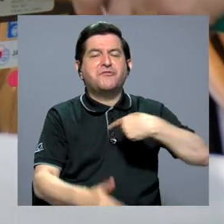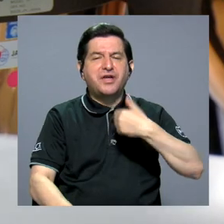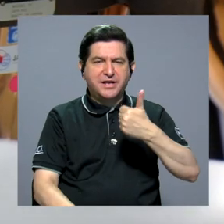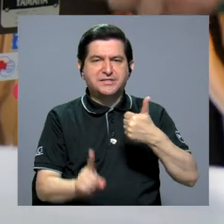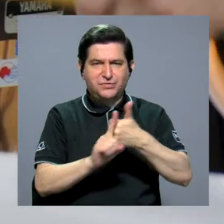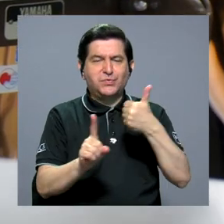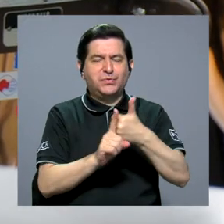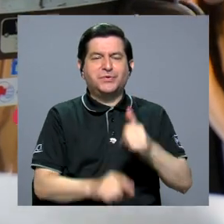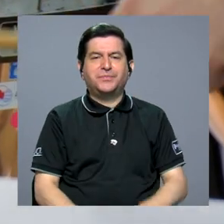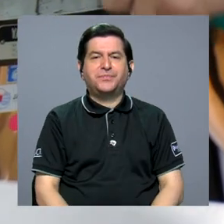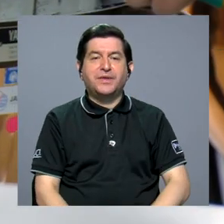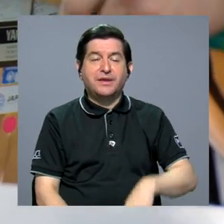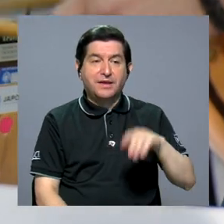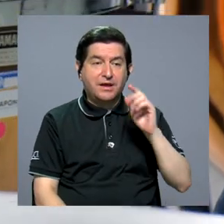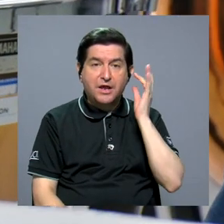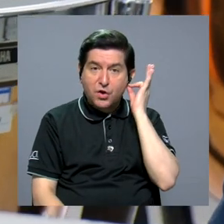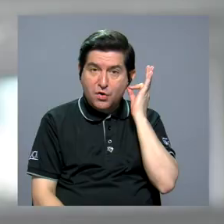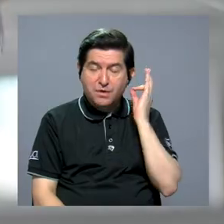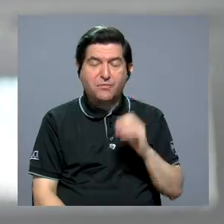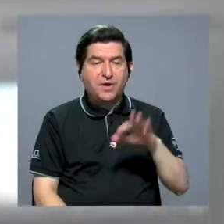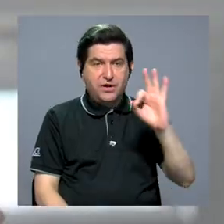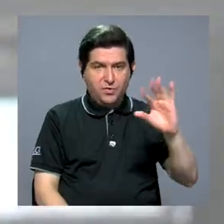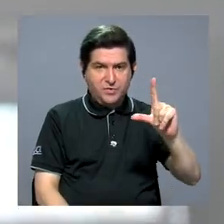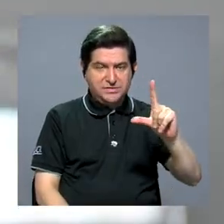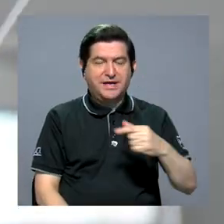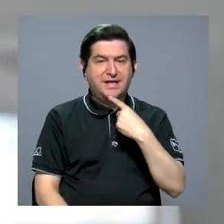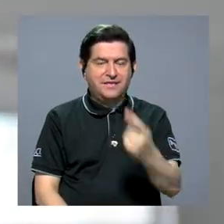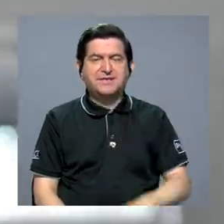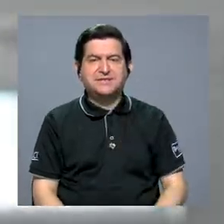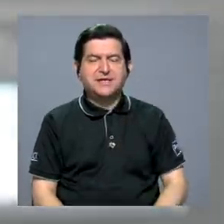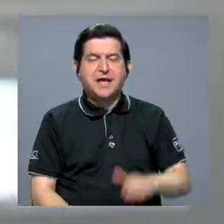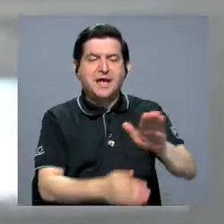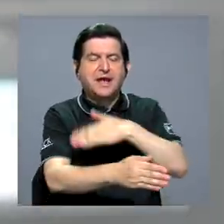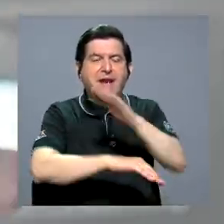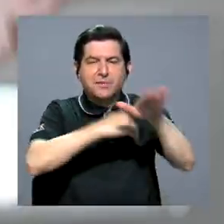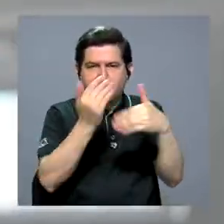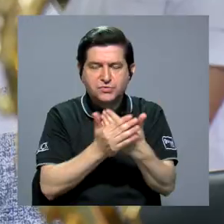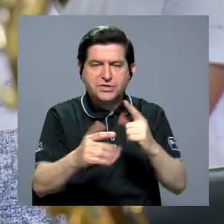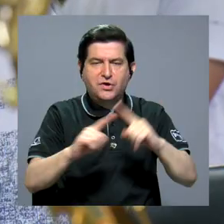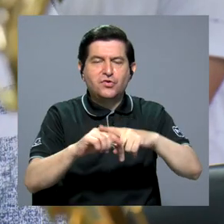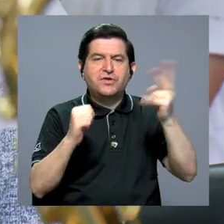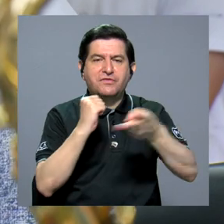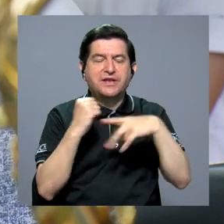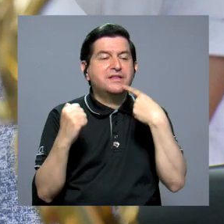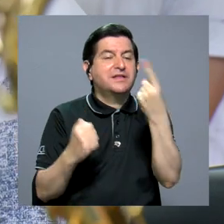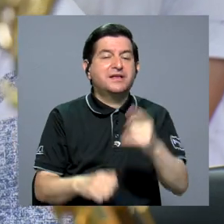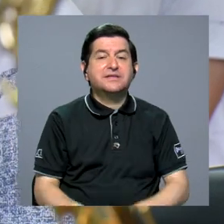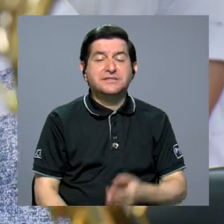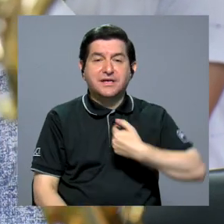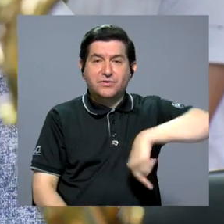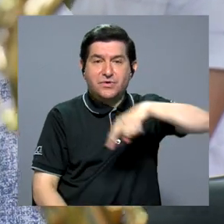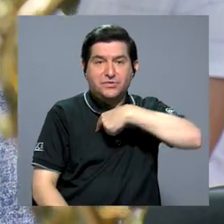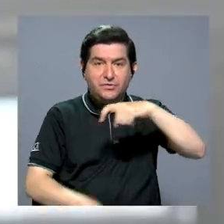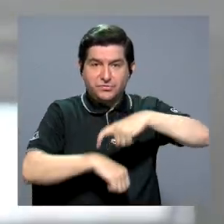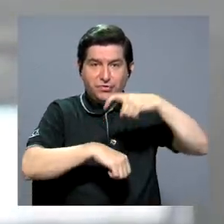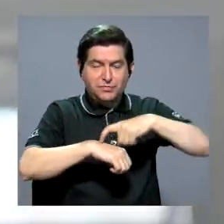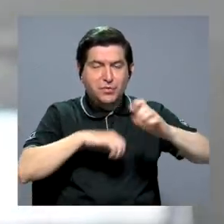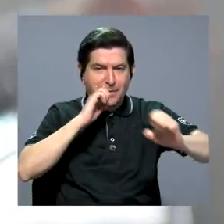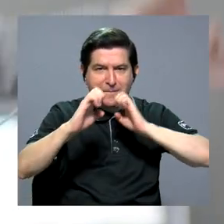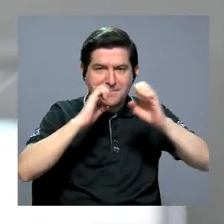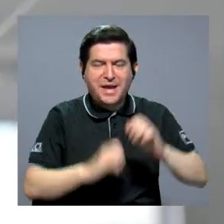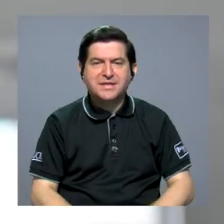hace uno mismo. Para Luisana, la música lo es todo. Así lo manifestó en varias ocasiones cuando la entrevistamos.